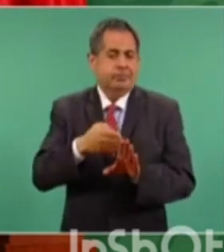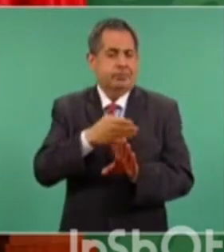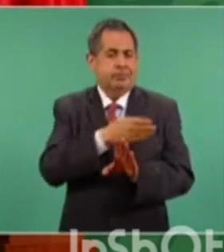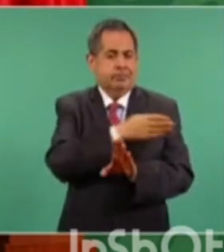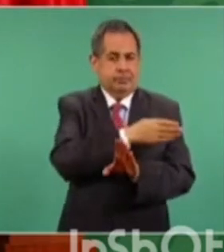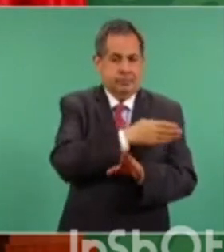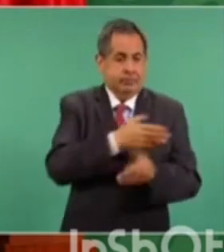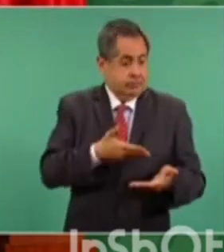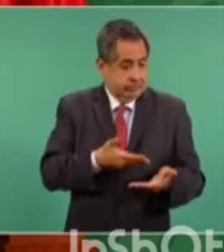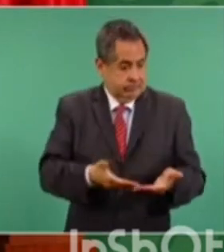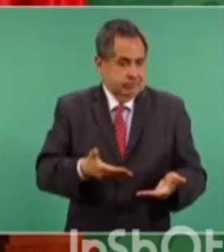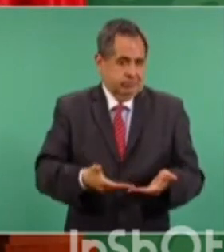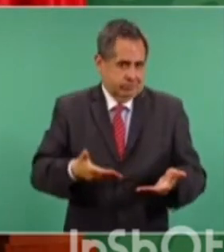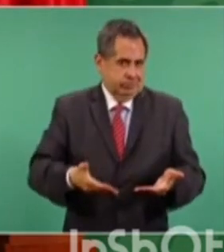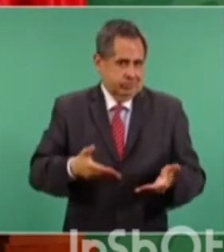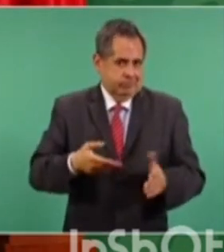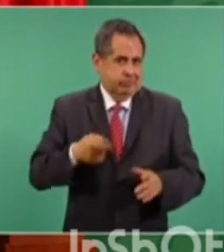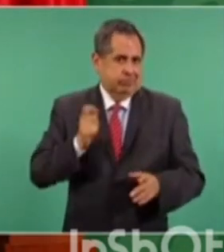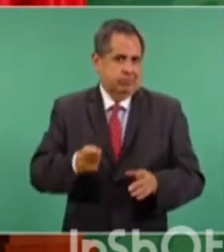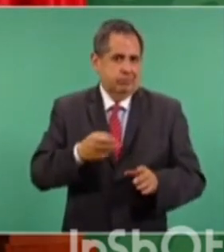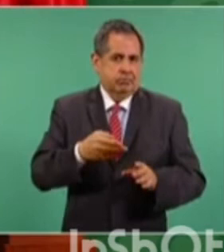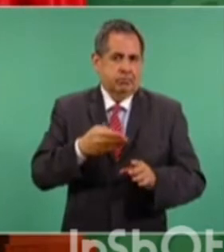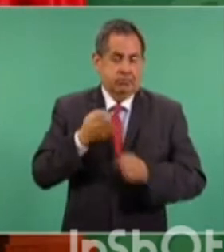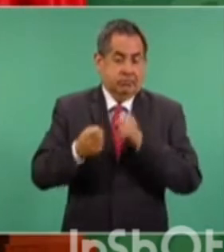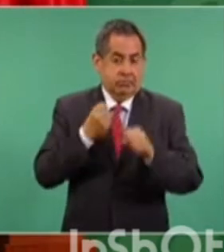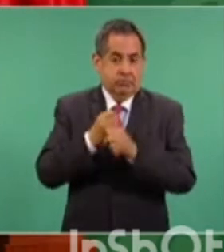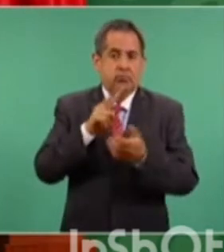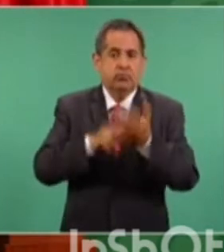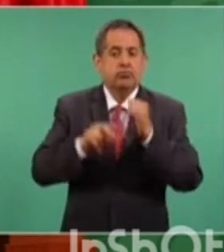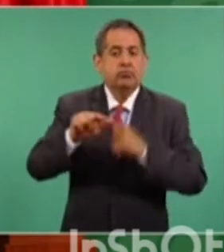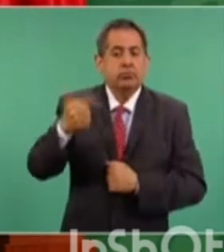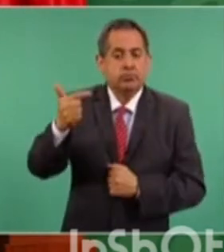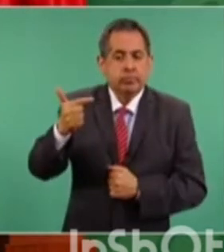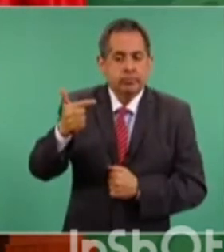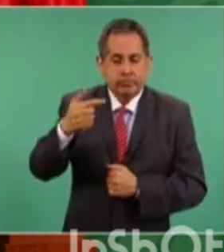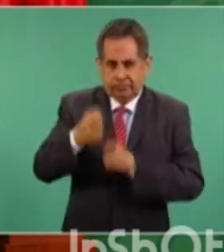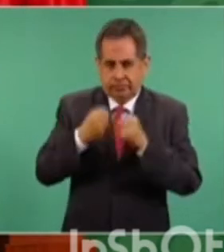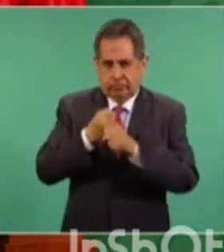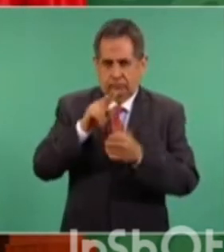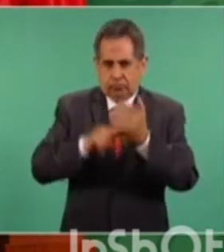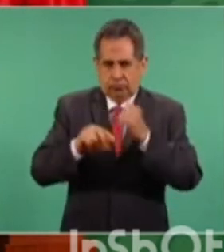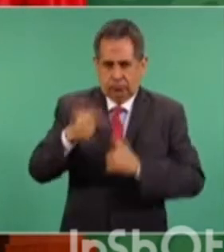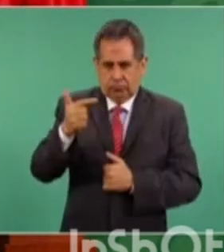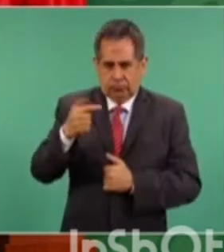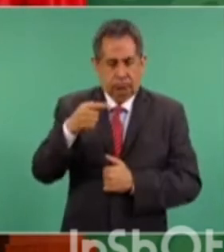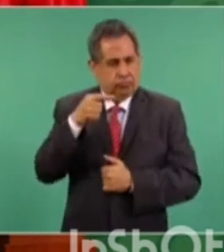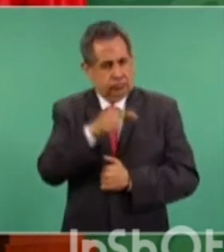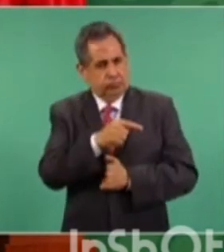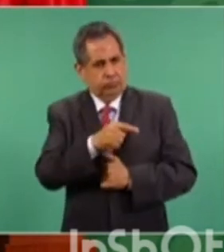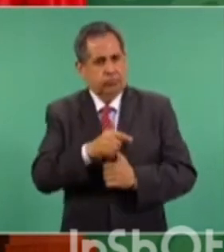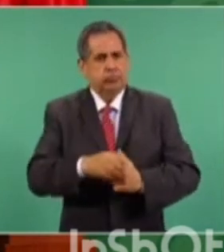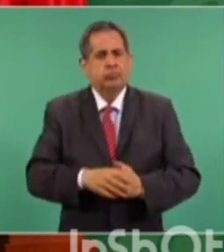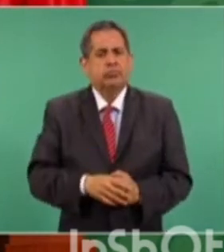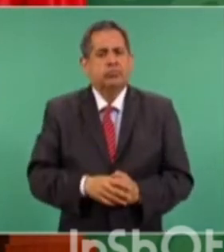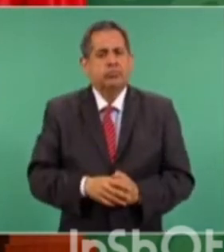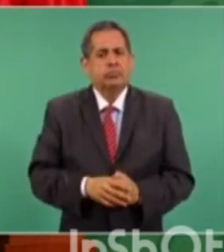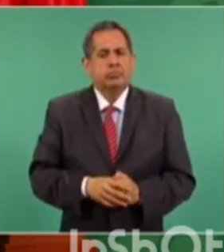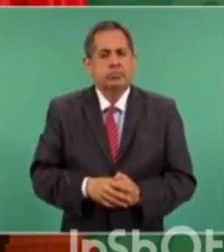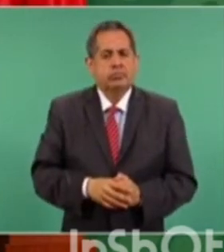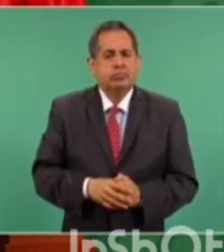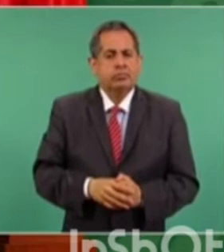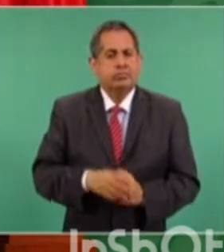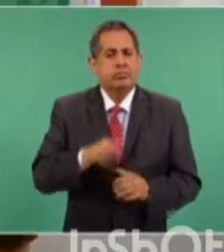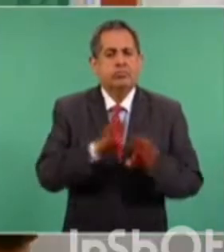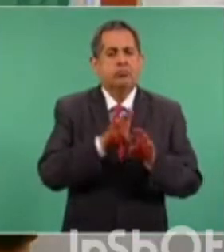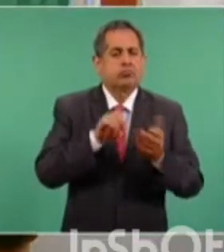actualmente en el 2012, en